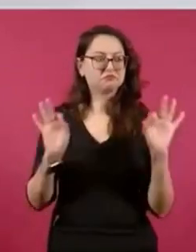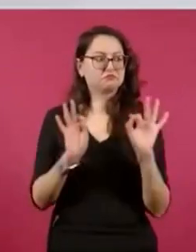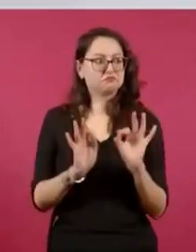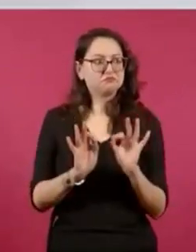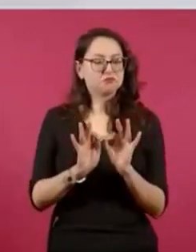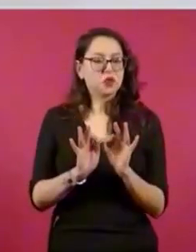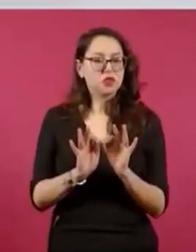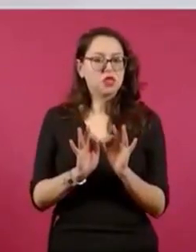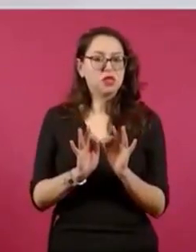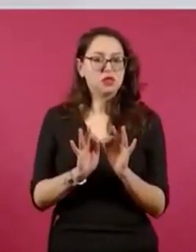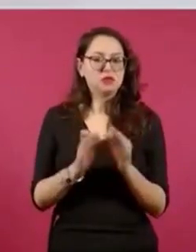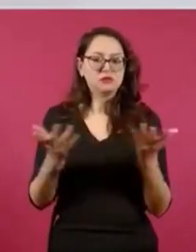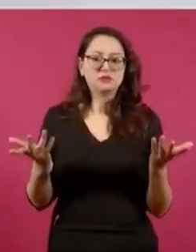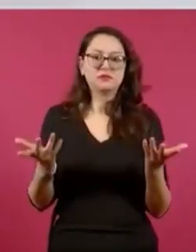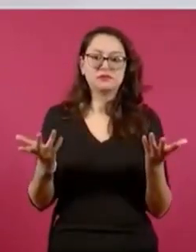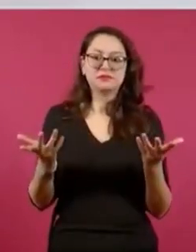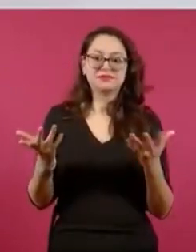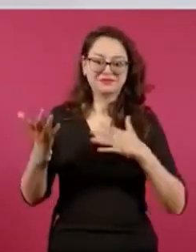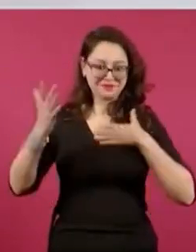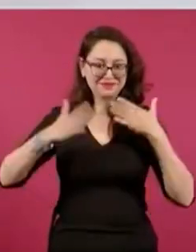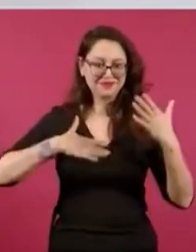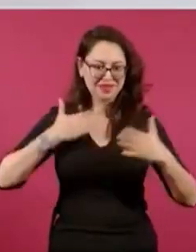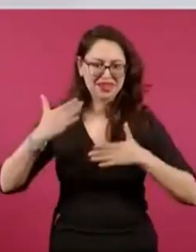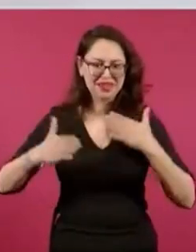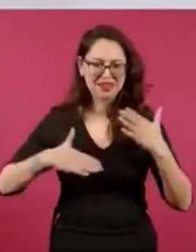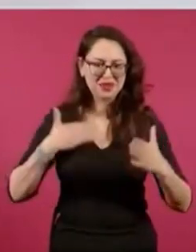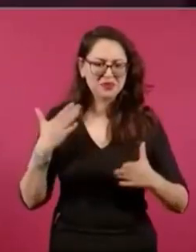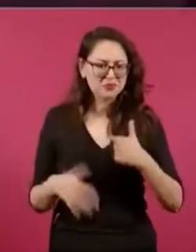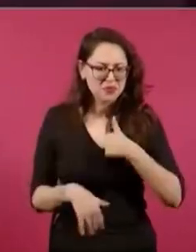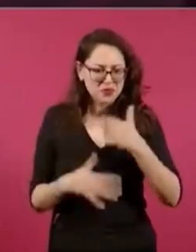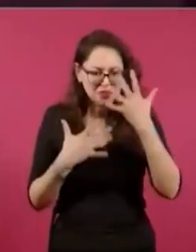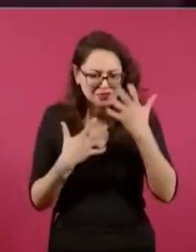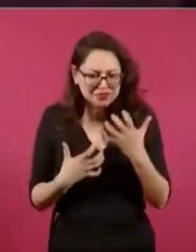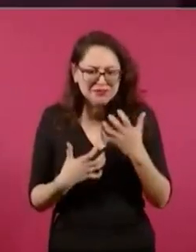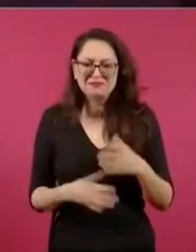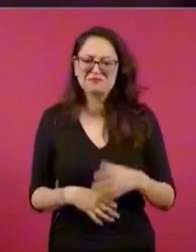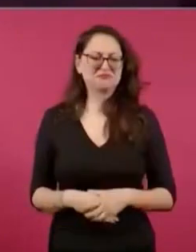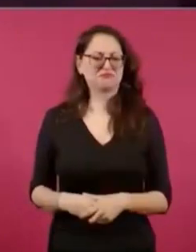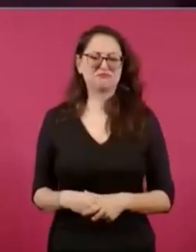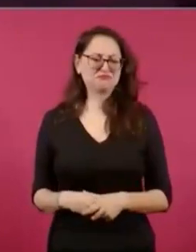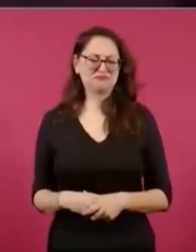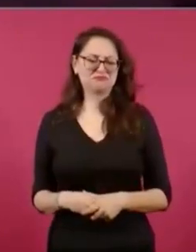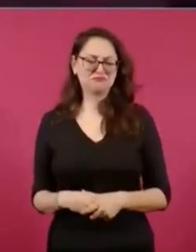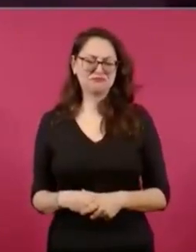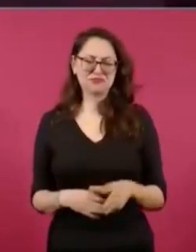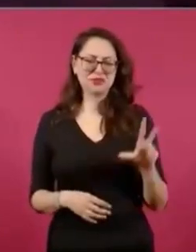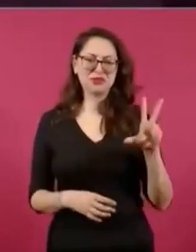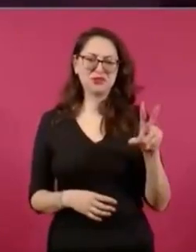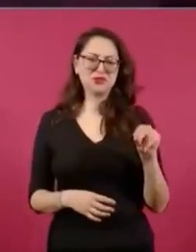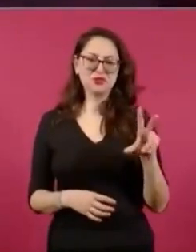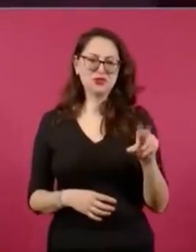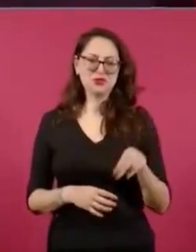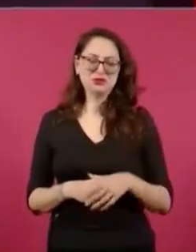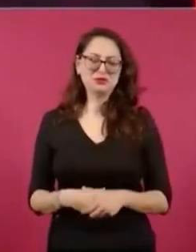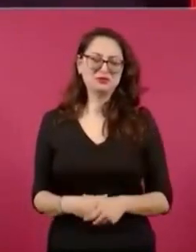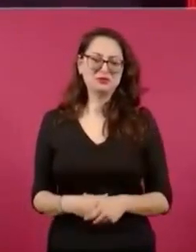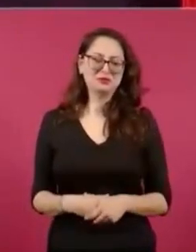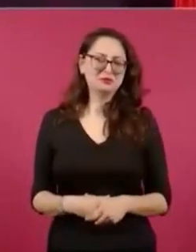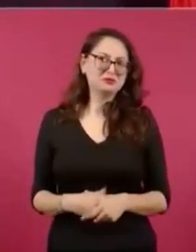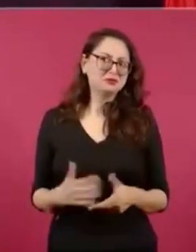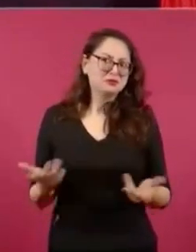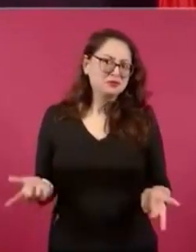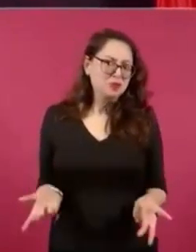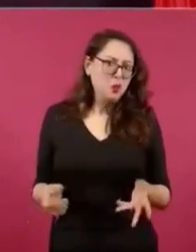no había tristeza, porque no hay razón para